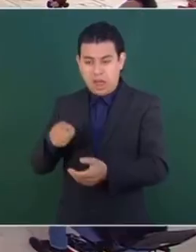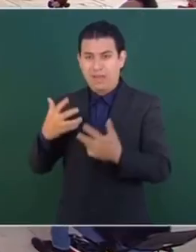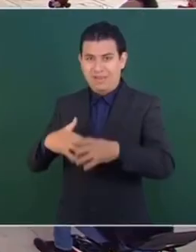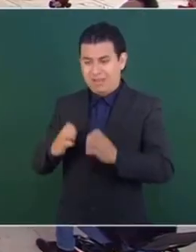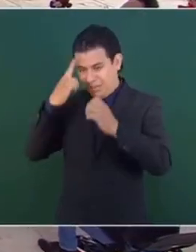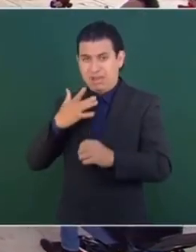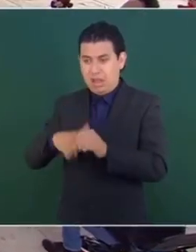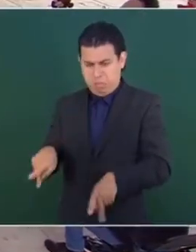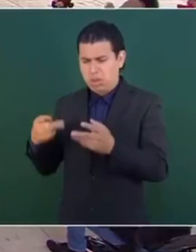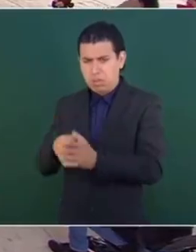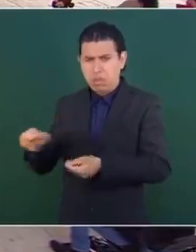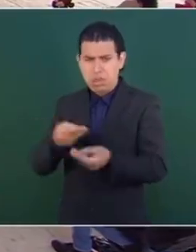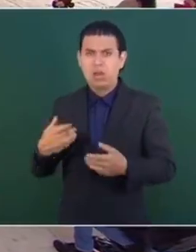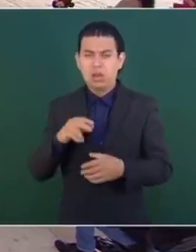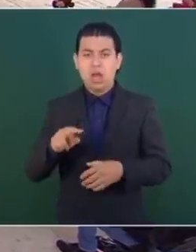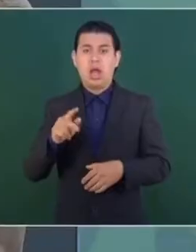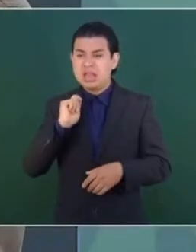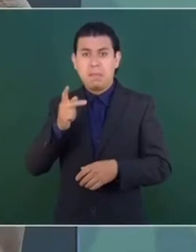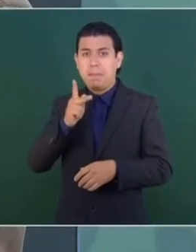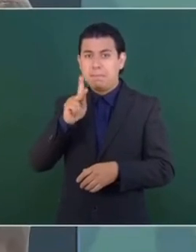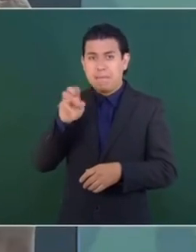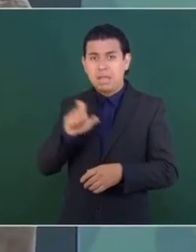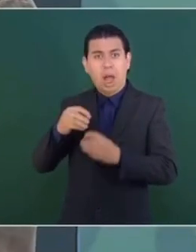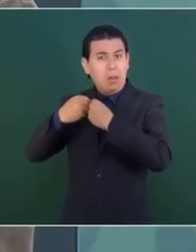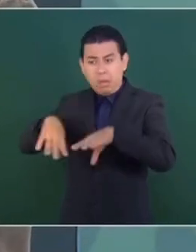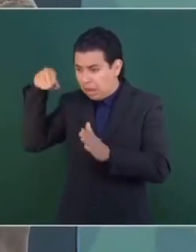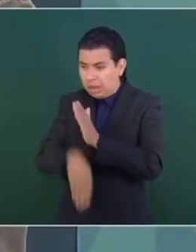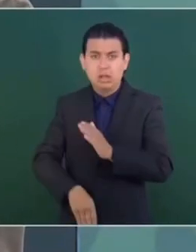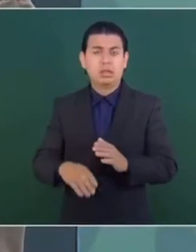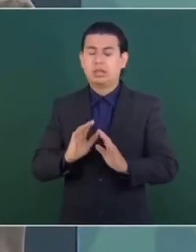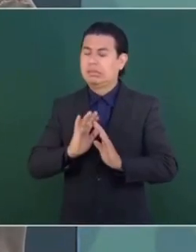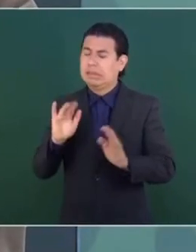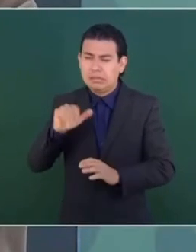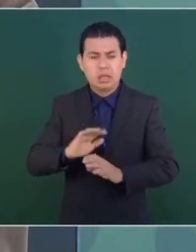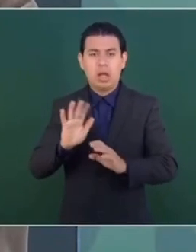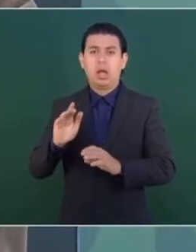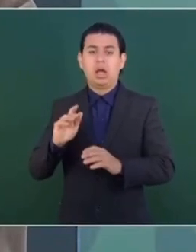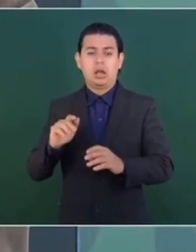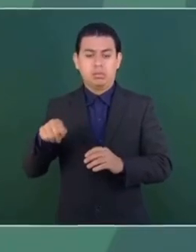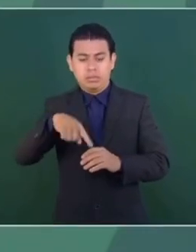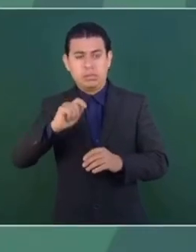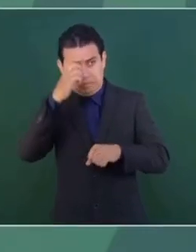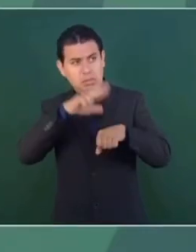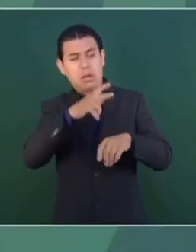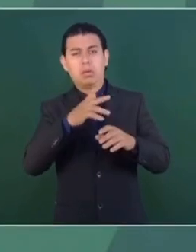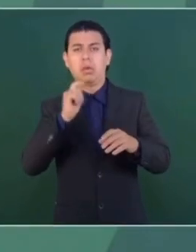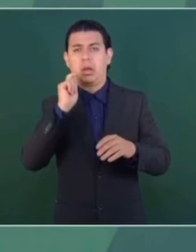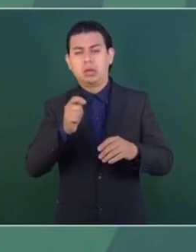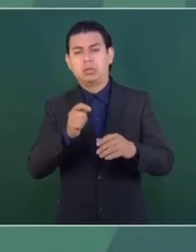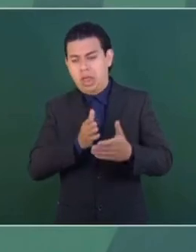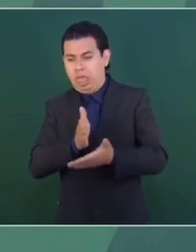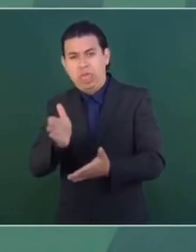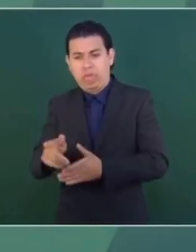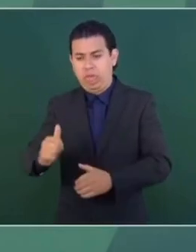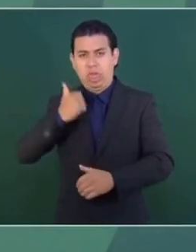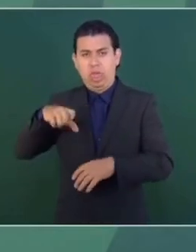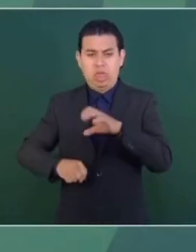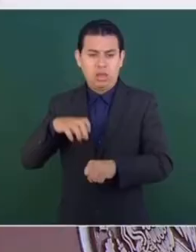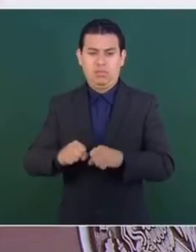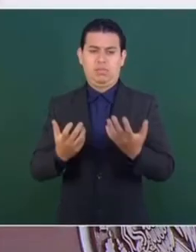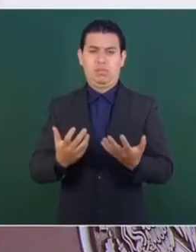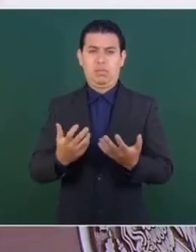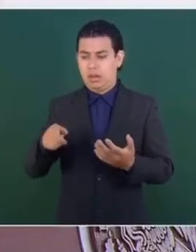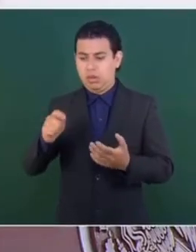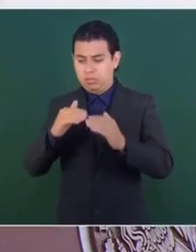refinerías. Querían acabar a Pemex. Que siguiéramos comprando las gasolinas en el extranjero. Y que no se